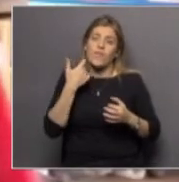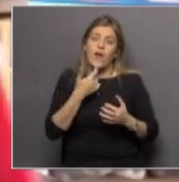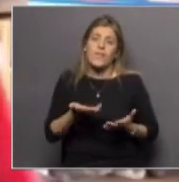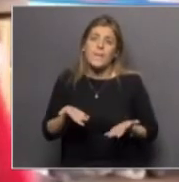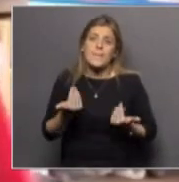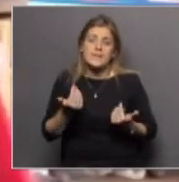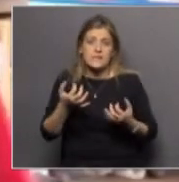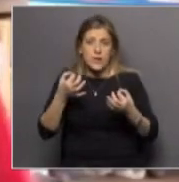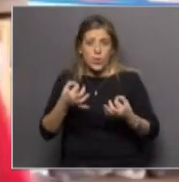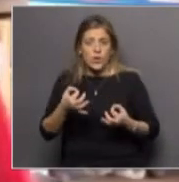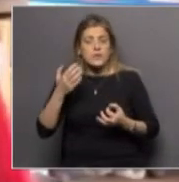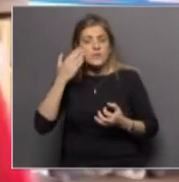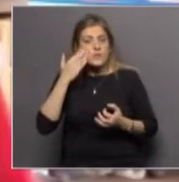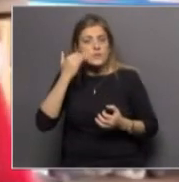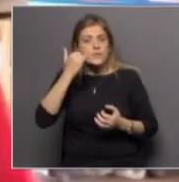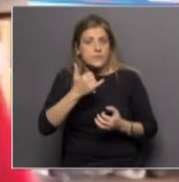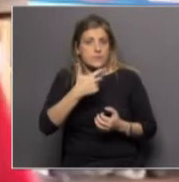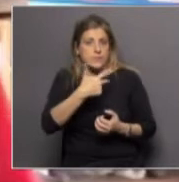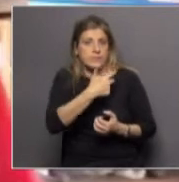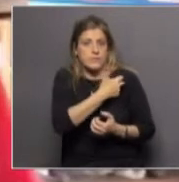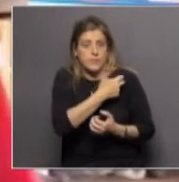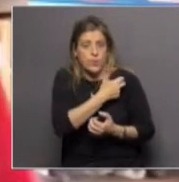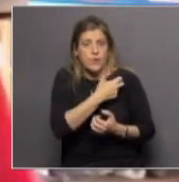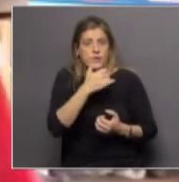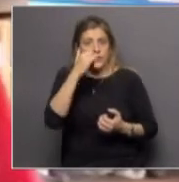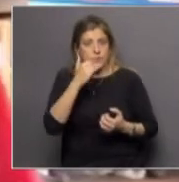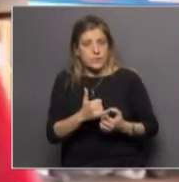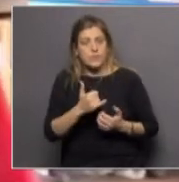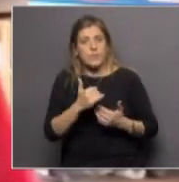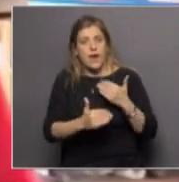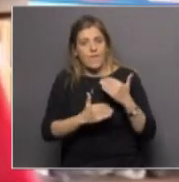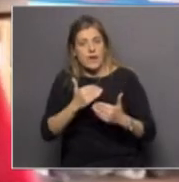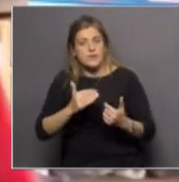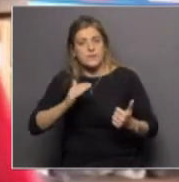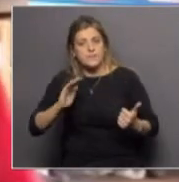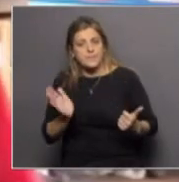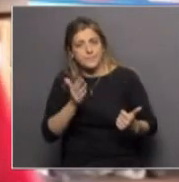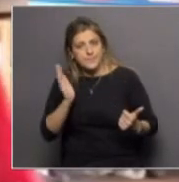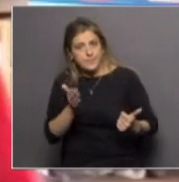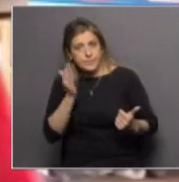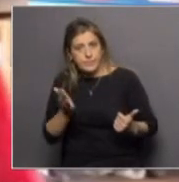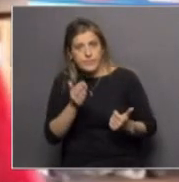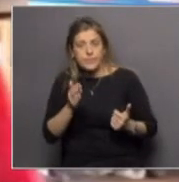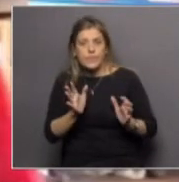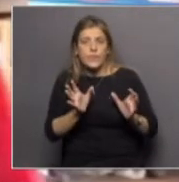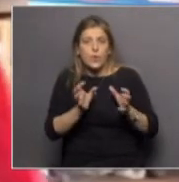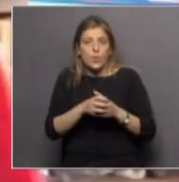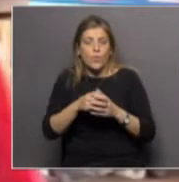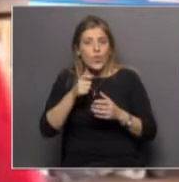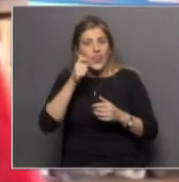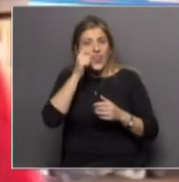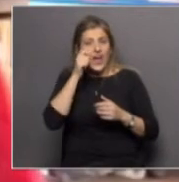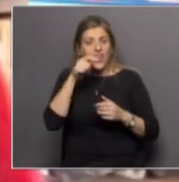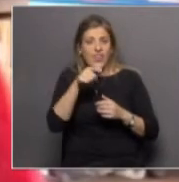sabemos que la vacunación está avanzada allá y particularmente en grupos de edad